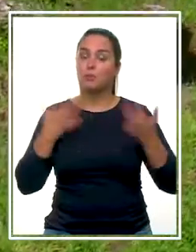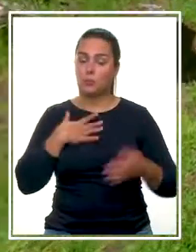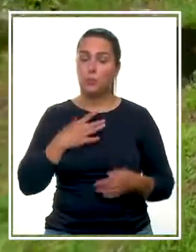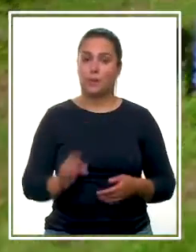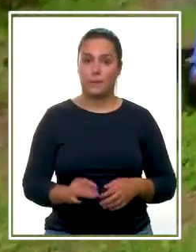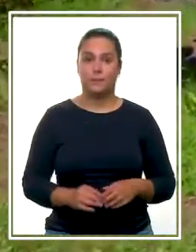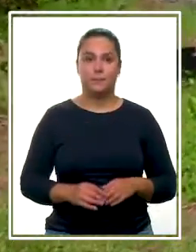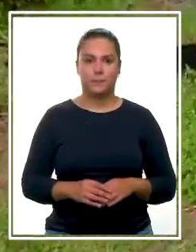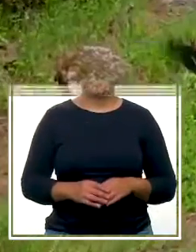cambiantes e imprevistas.